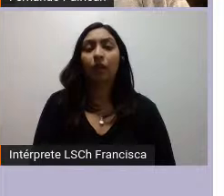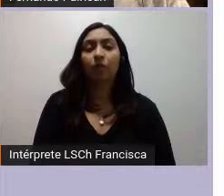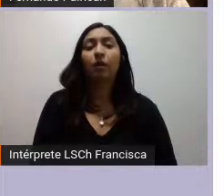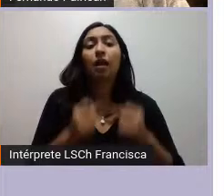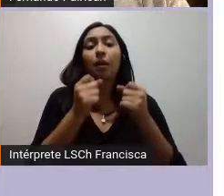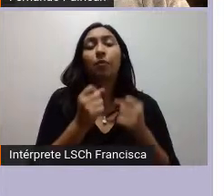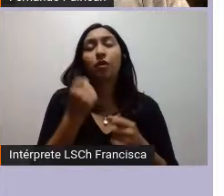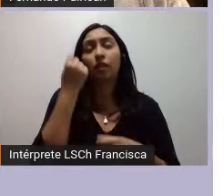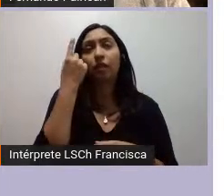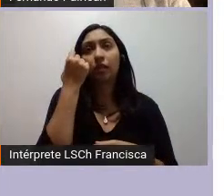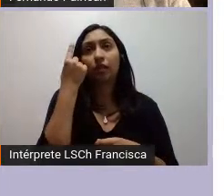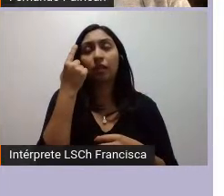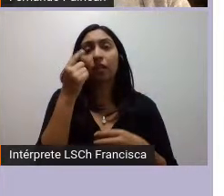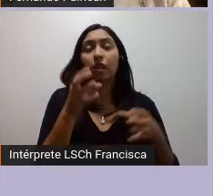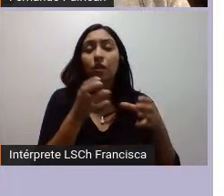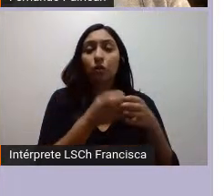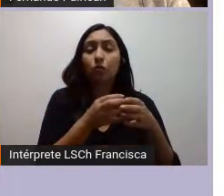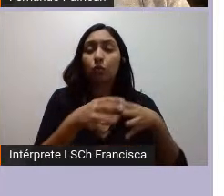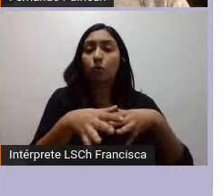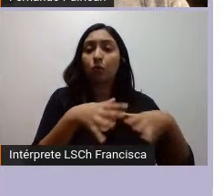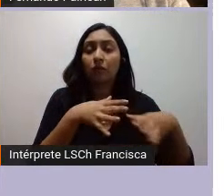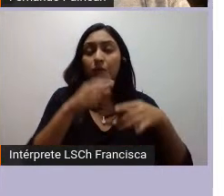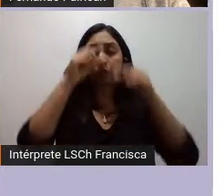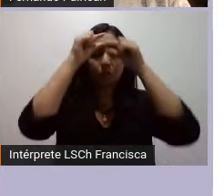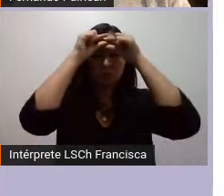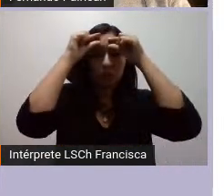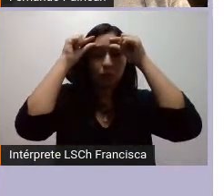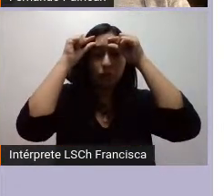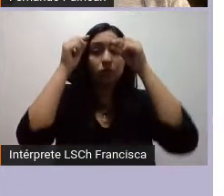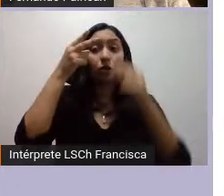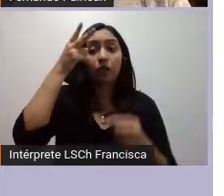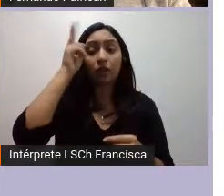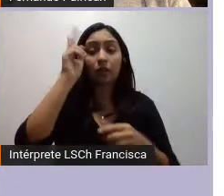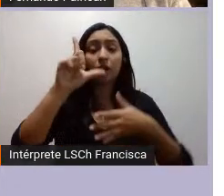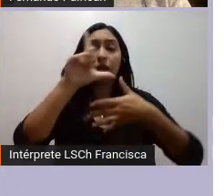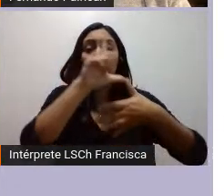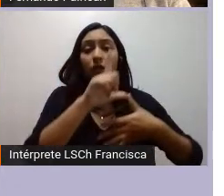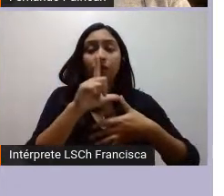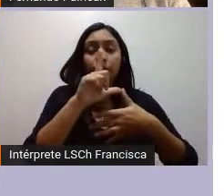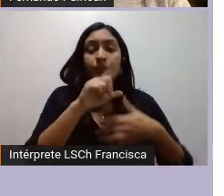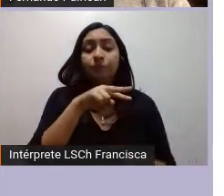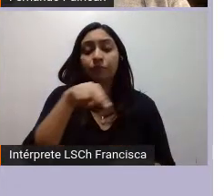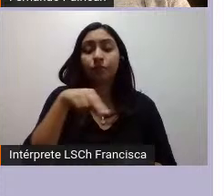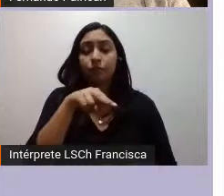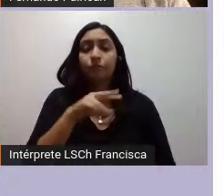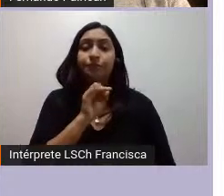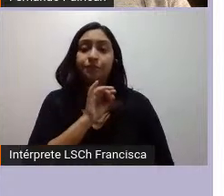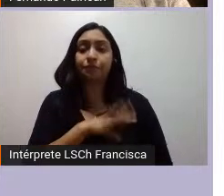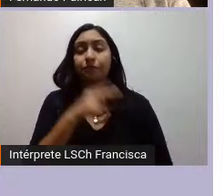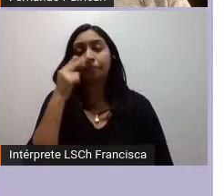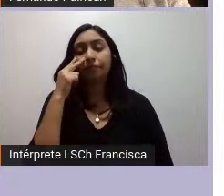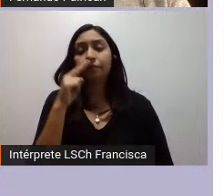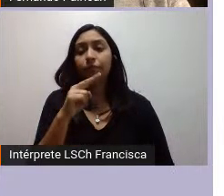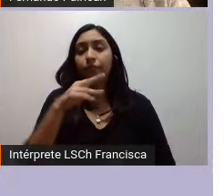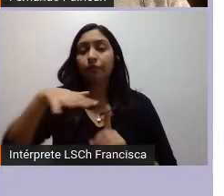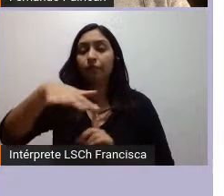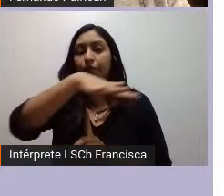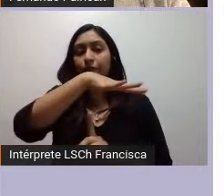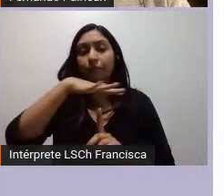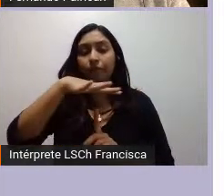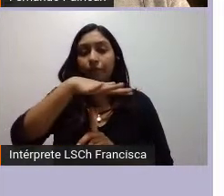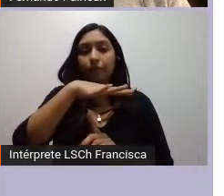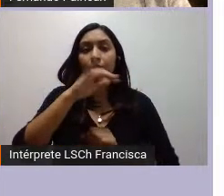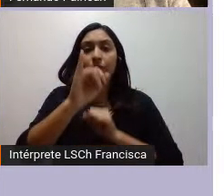movimiento indígena latinoamericano, en el caso particular de nuestro país, debe ser visto en un contexto internacional,